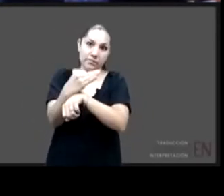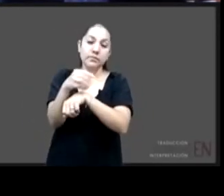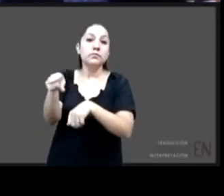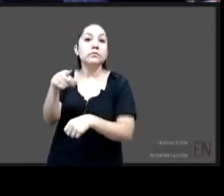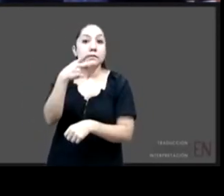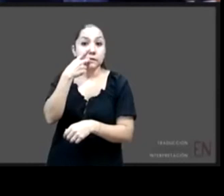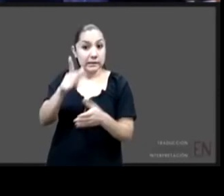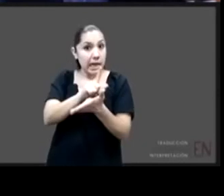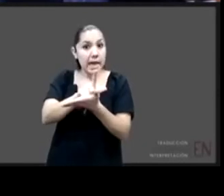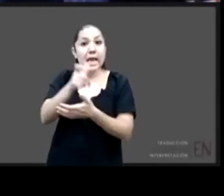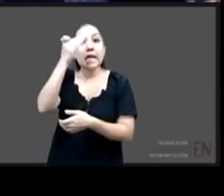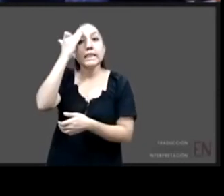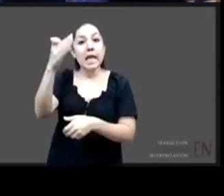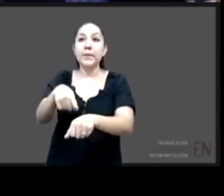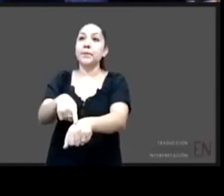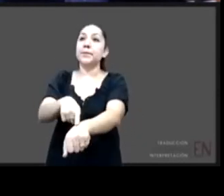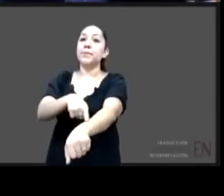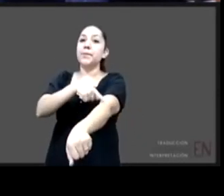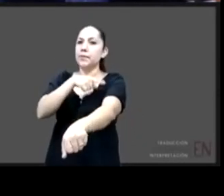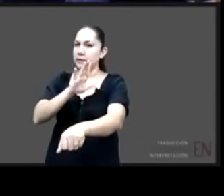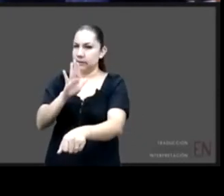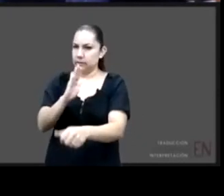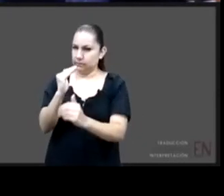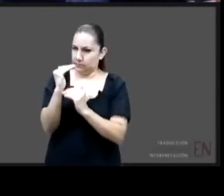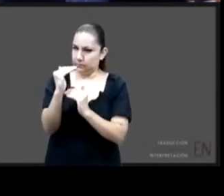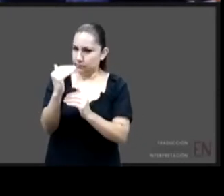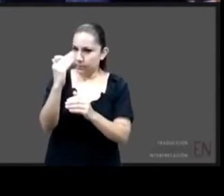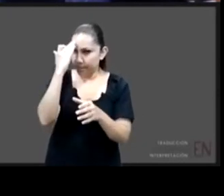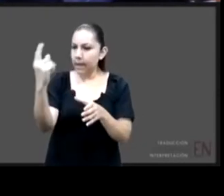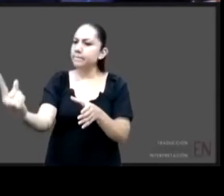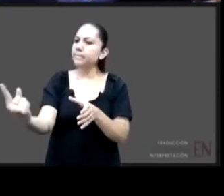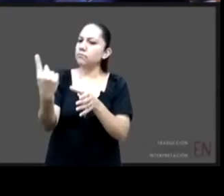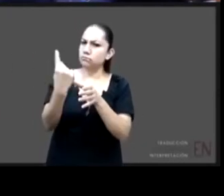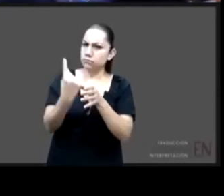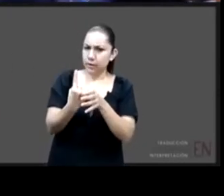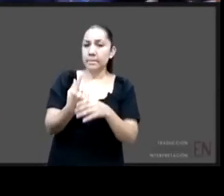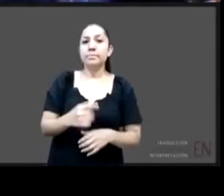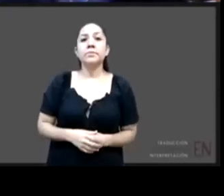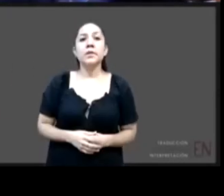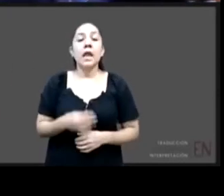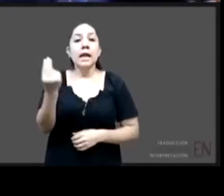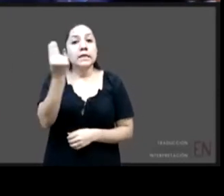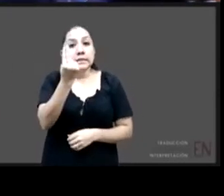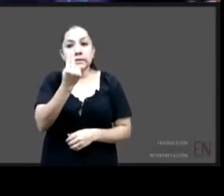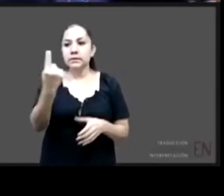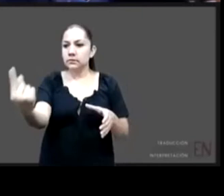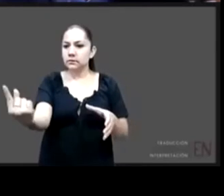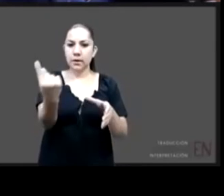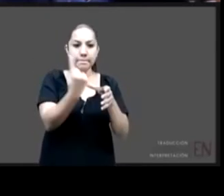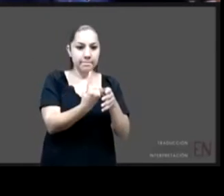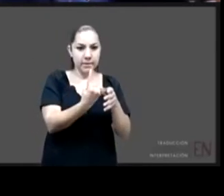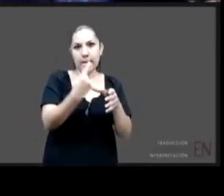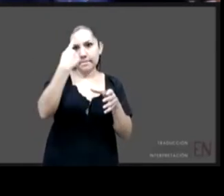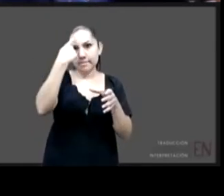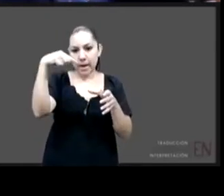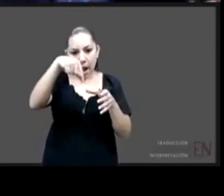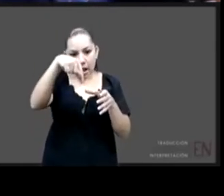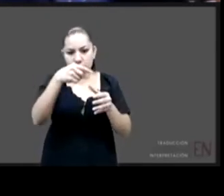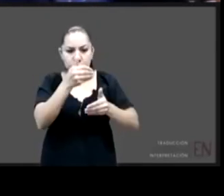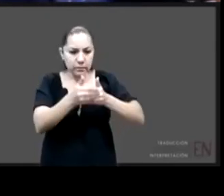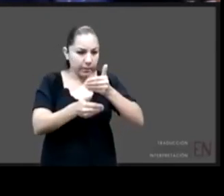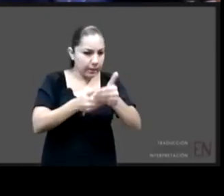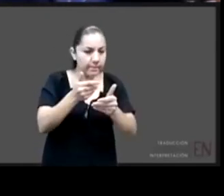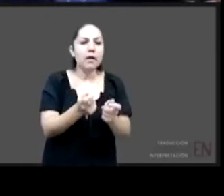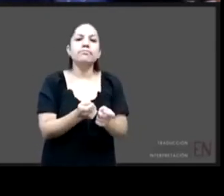siempre cuidando que un niño o una niña pueda estar en un entorno familiar definitivo. Esa es la